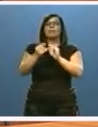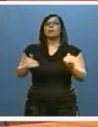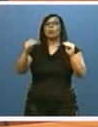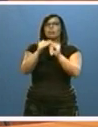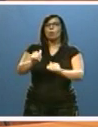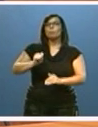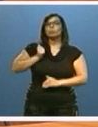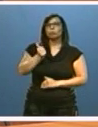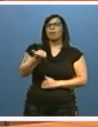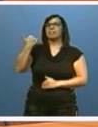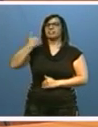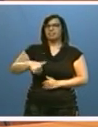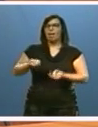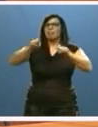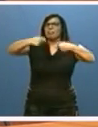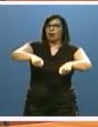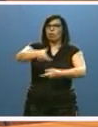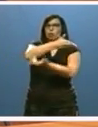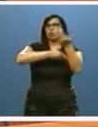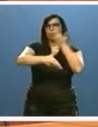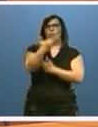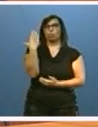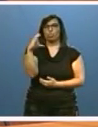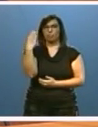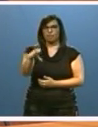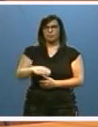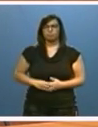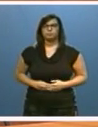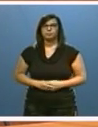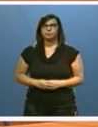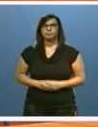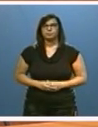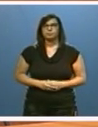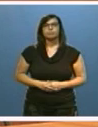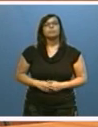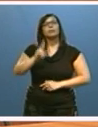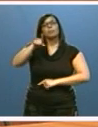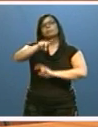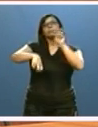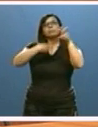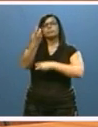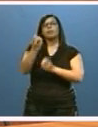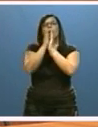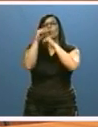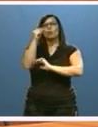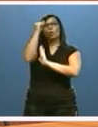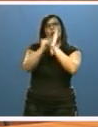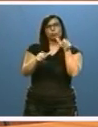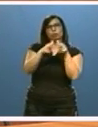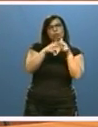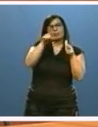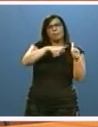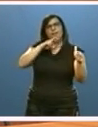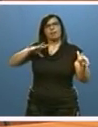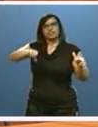Oportunidades que ya hemos cerrado en colaboración con CERMI. Se va a actualizar el acuerdo sobre cláusulas sociales y de reserva de